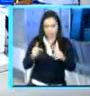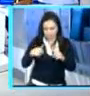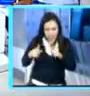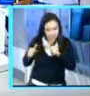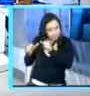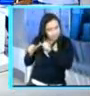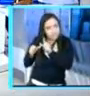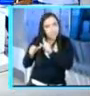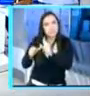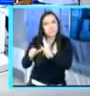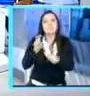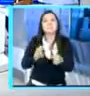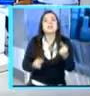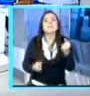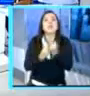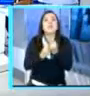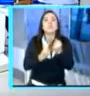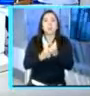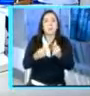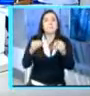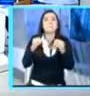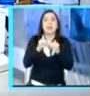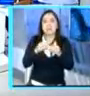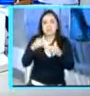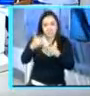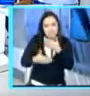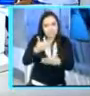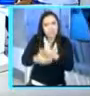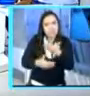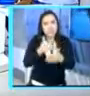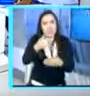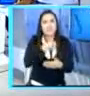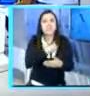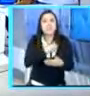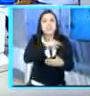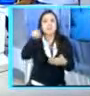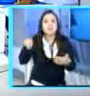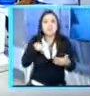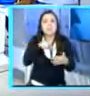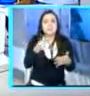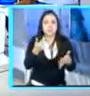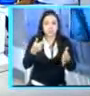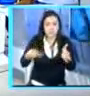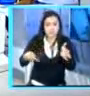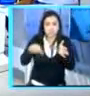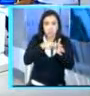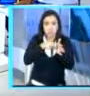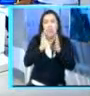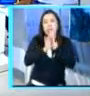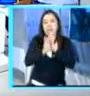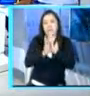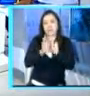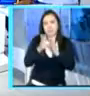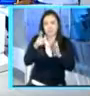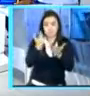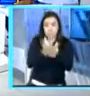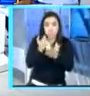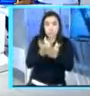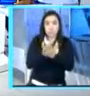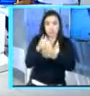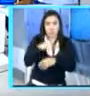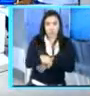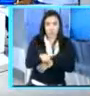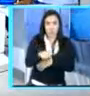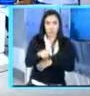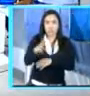algunos estudiosos, como blindado a ciertas repercusiones. Por ejemplo, una bolsa de valores, ¿verdad? Que se